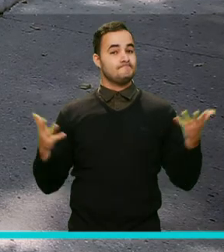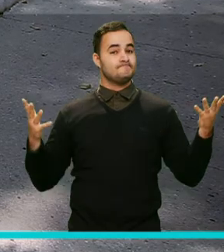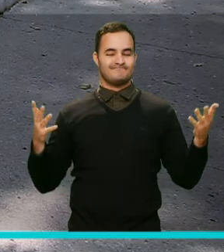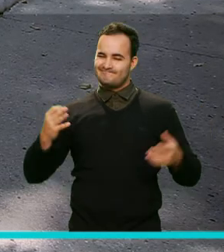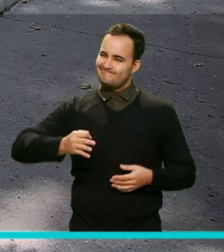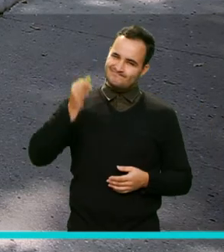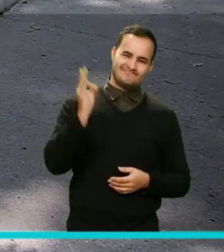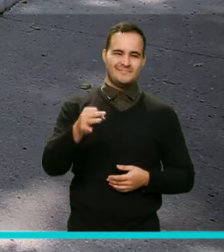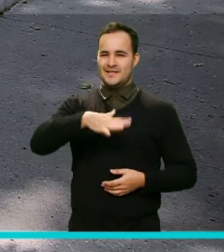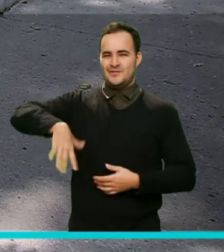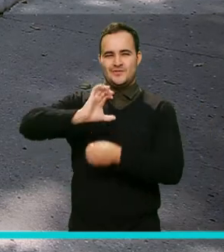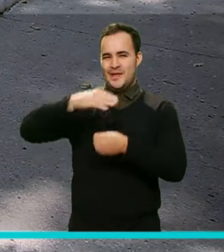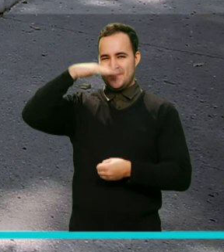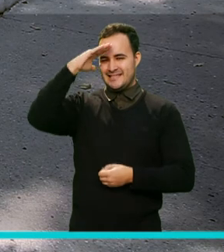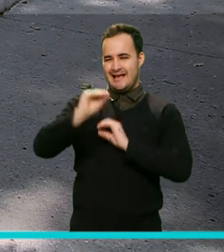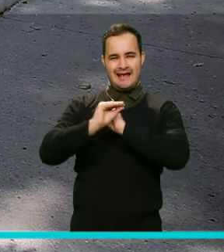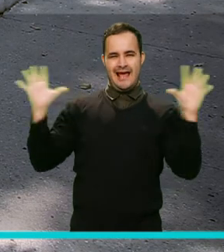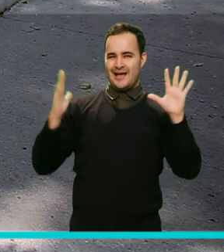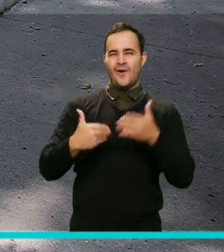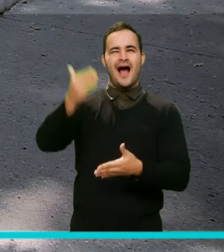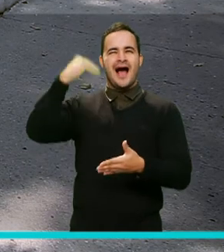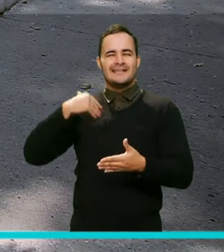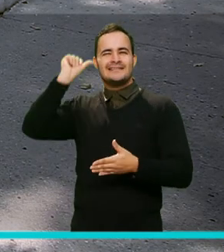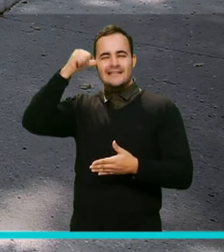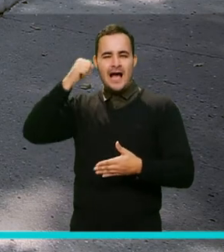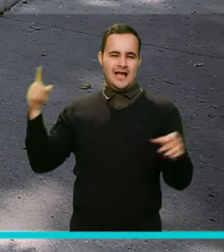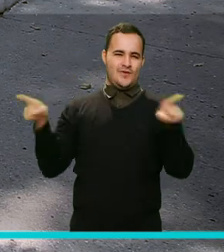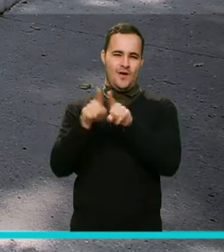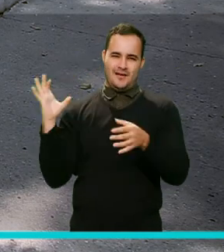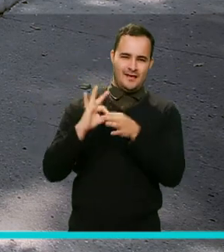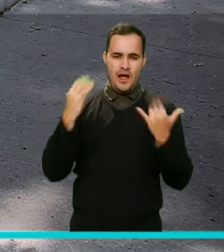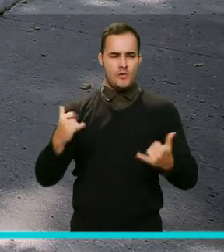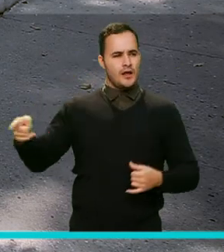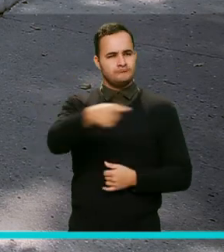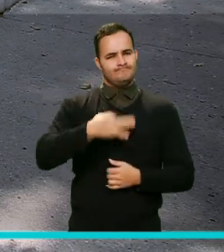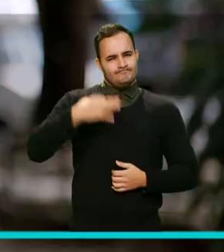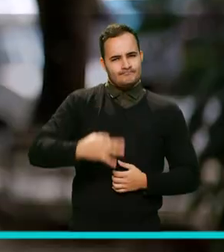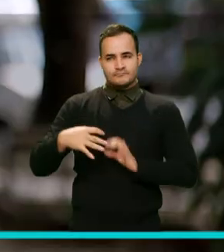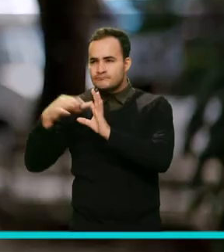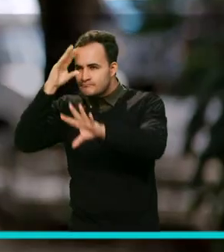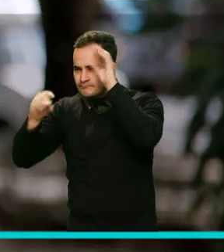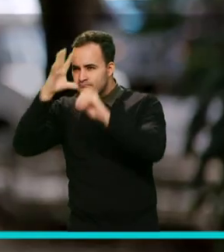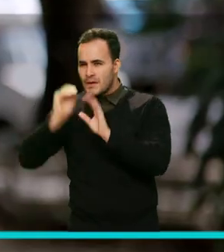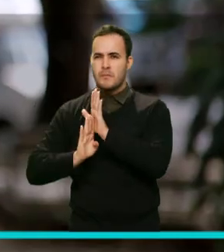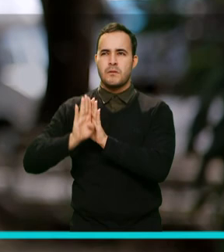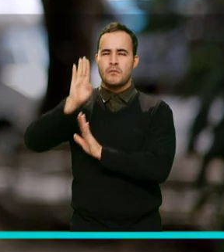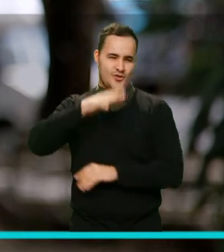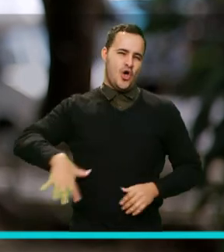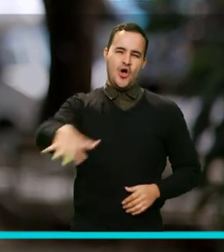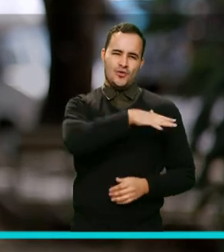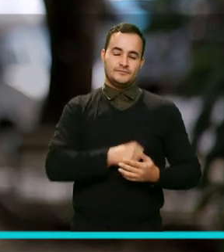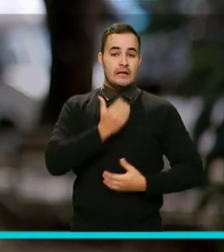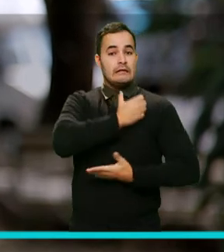Definitivamente en Medellín estamos volviendo a ser lo que somos, personas cultas conectadas con el aprendizaje y el progreso. La Alcaldía de Medellín